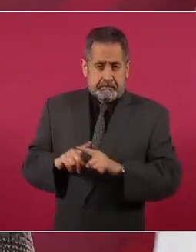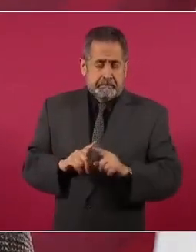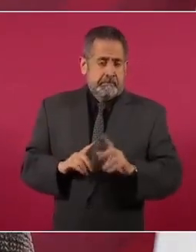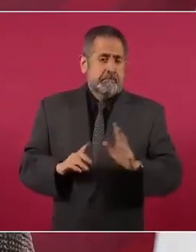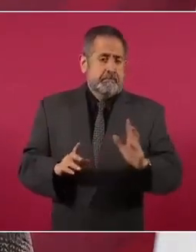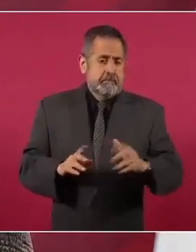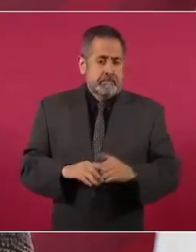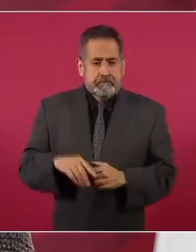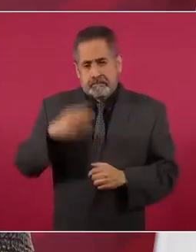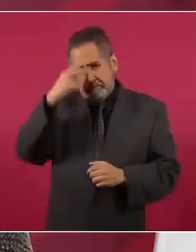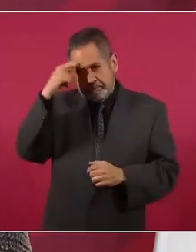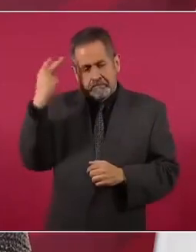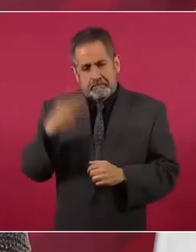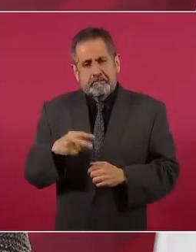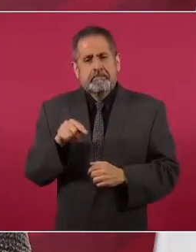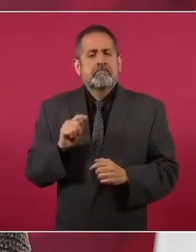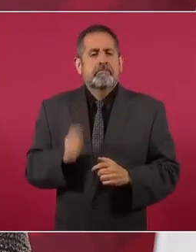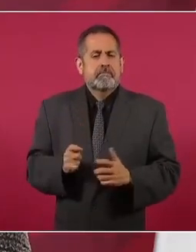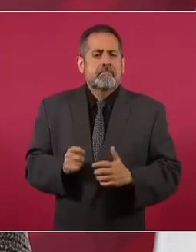México